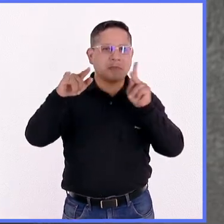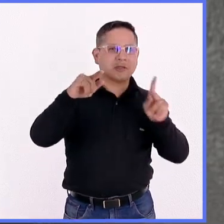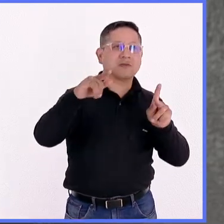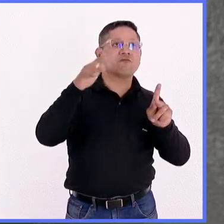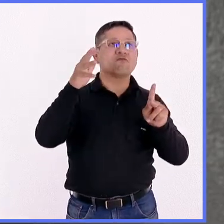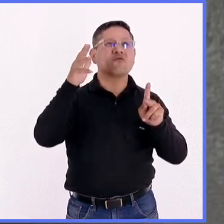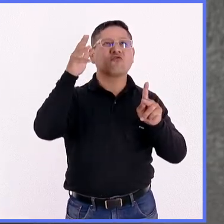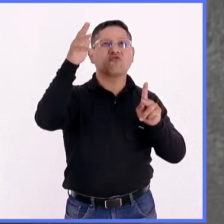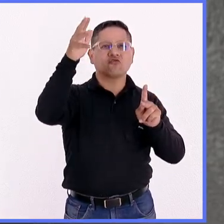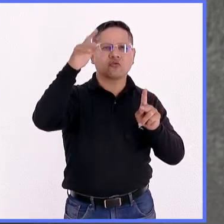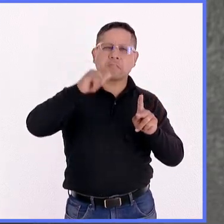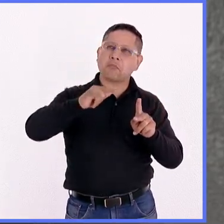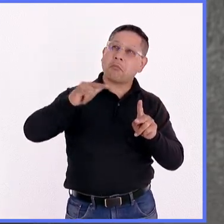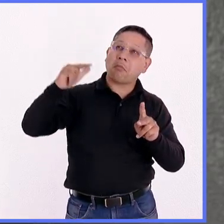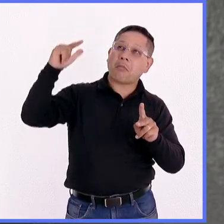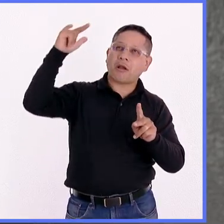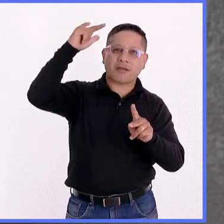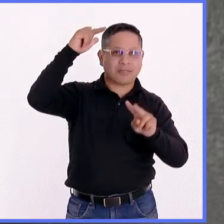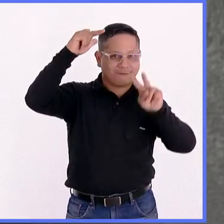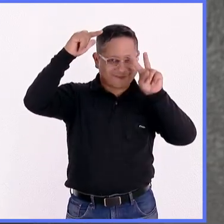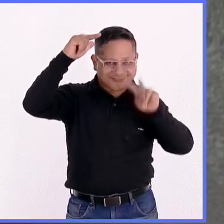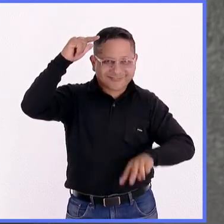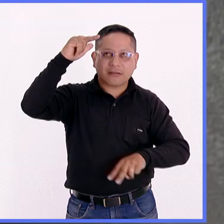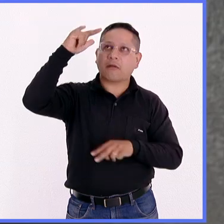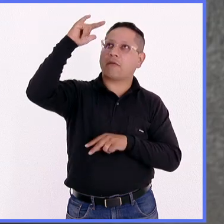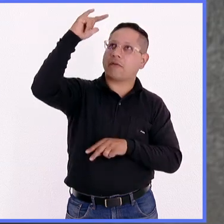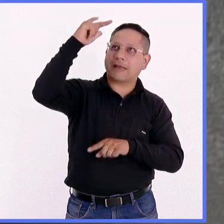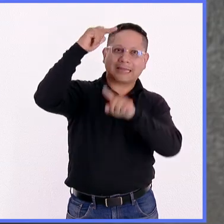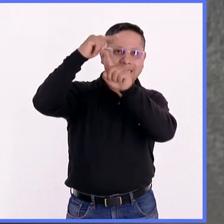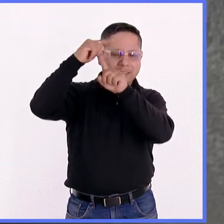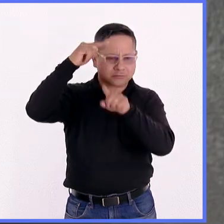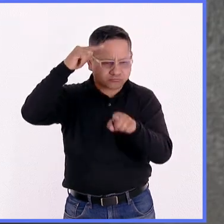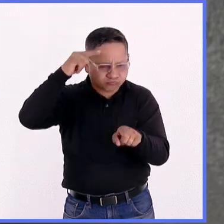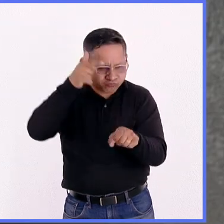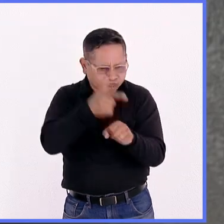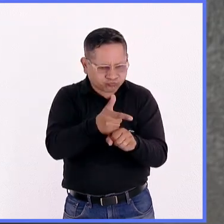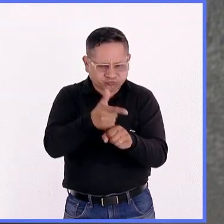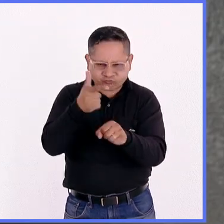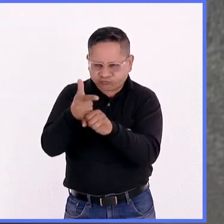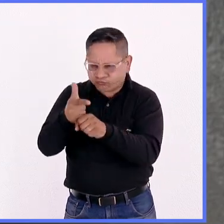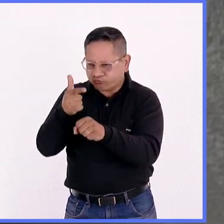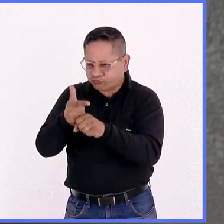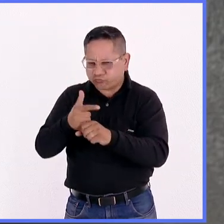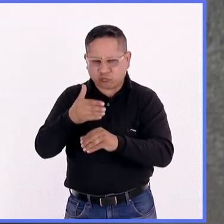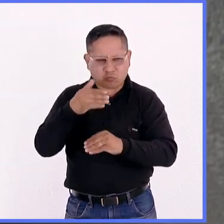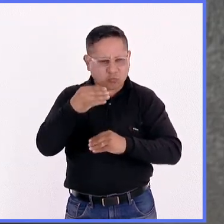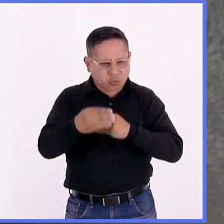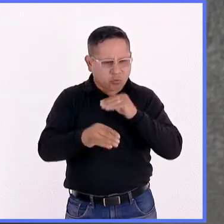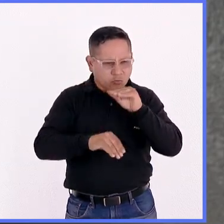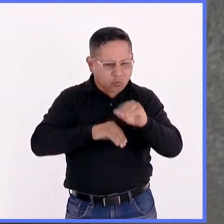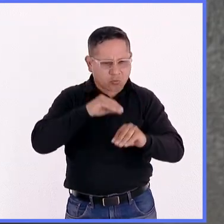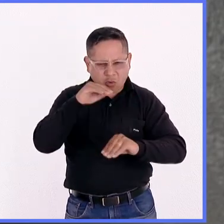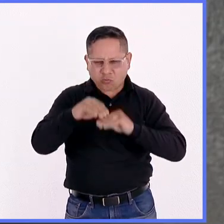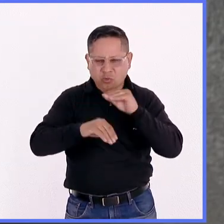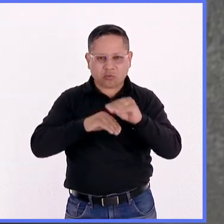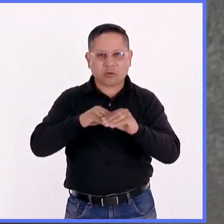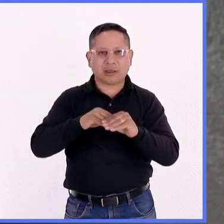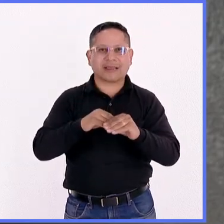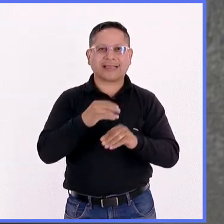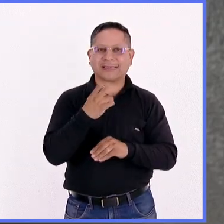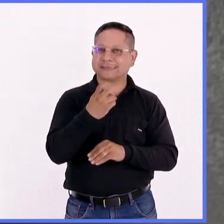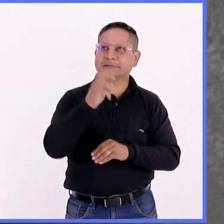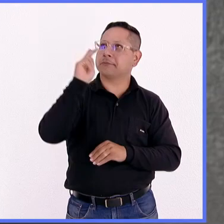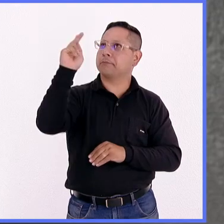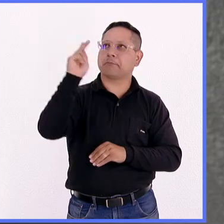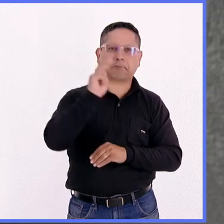Ixaya. La transmisión, los criterios de éxito, la eficiencia, la metodología que aplicamos en uno o en otro